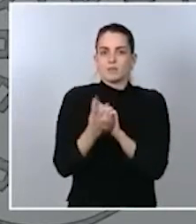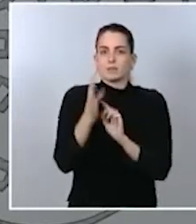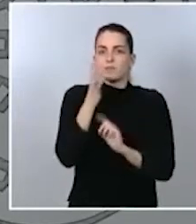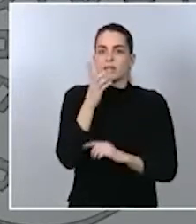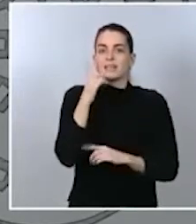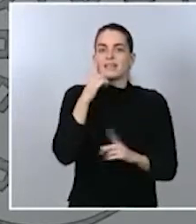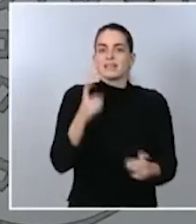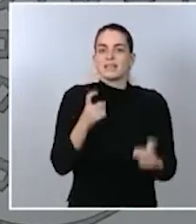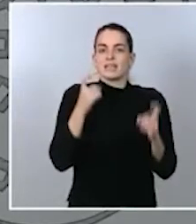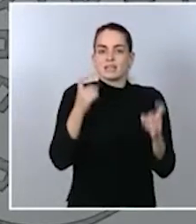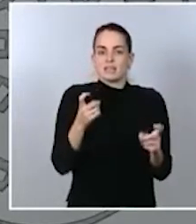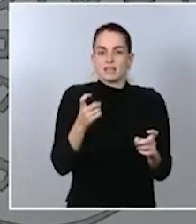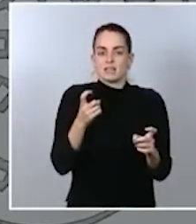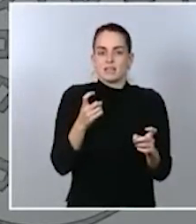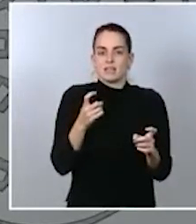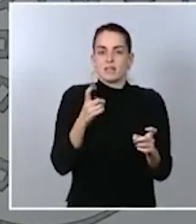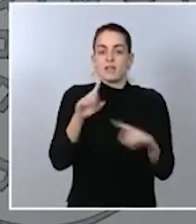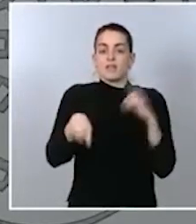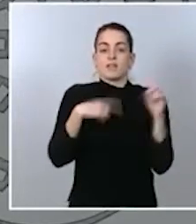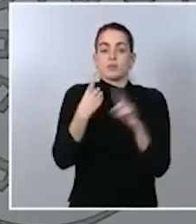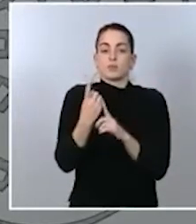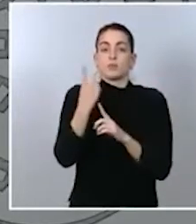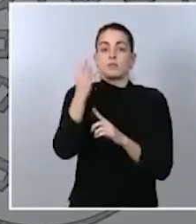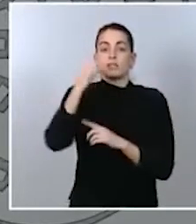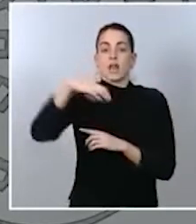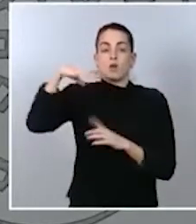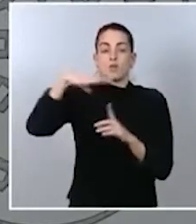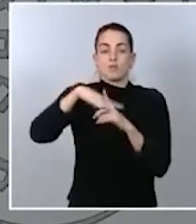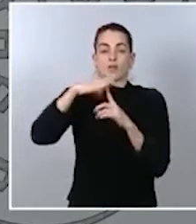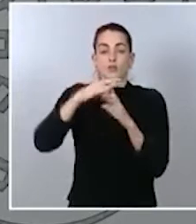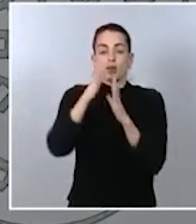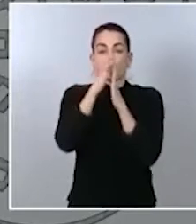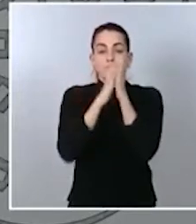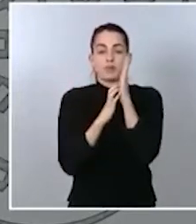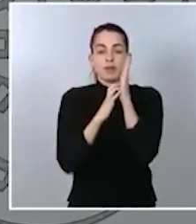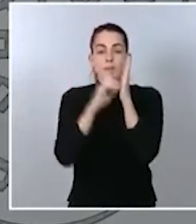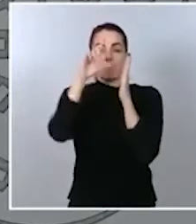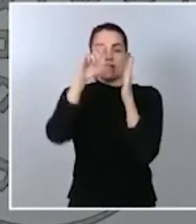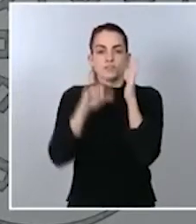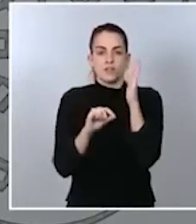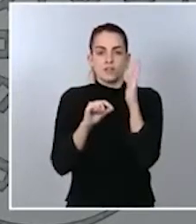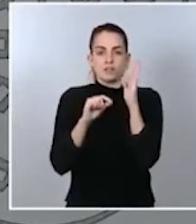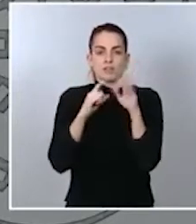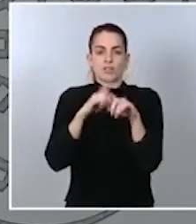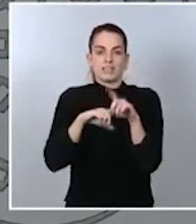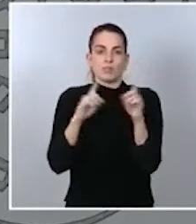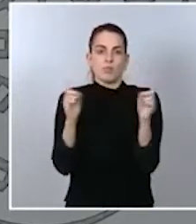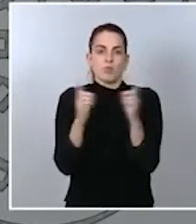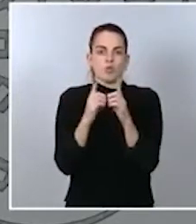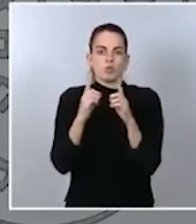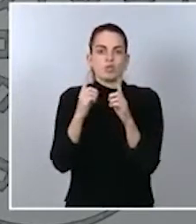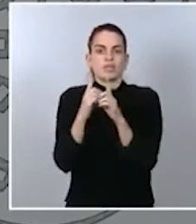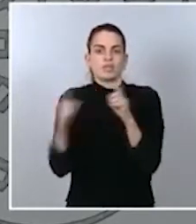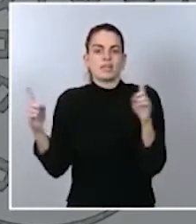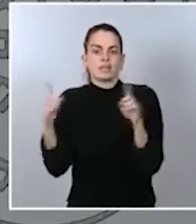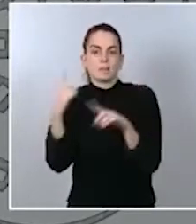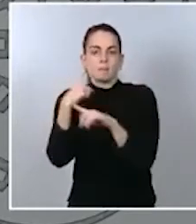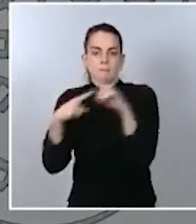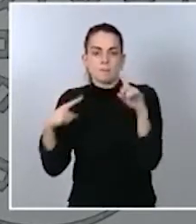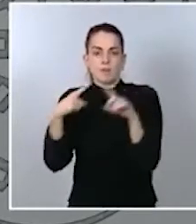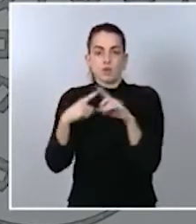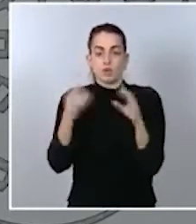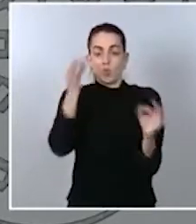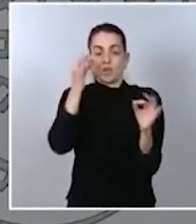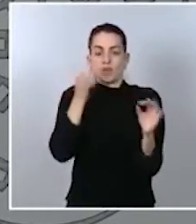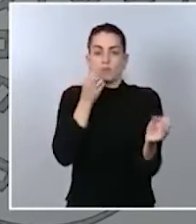produjera un abaratamiento de la factura de la luz en el corto y en el medio plazo. Yo he dado un dato que quizás ha pasado desapercibido pero que me